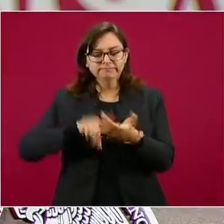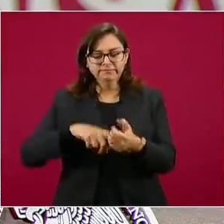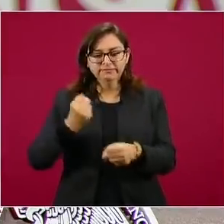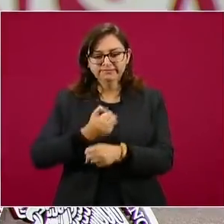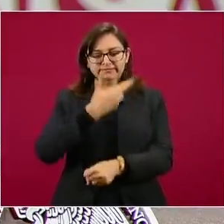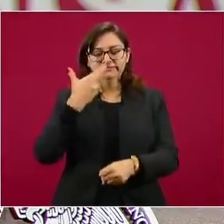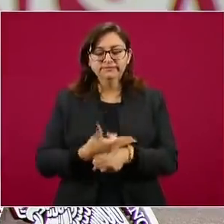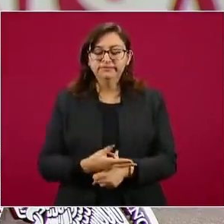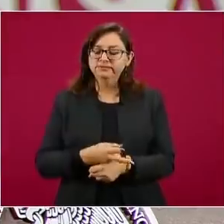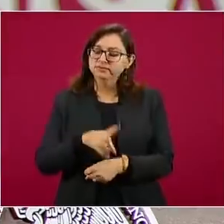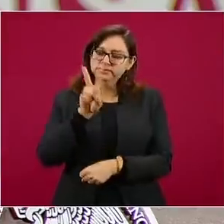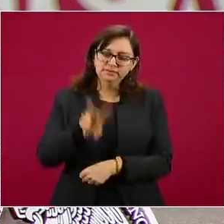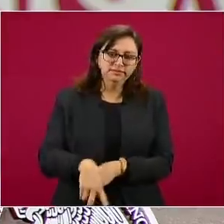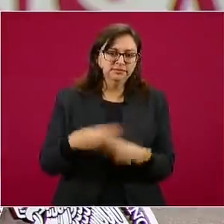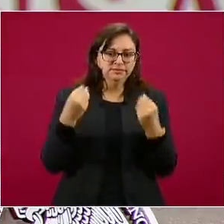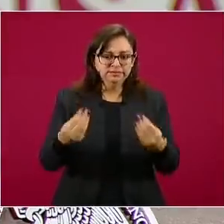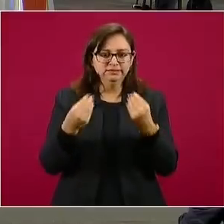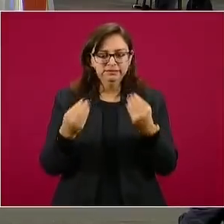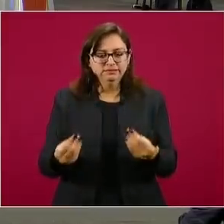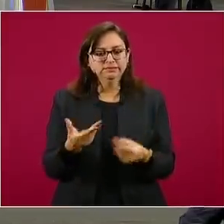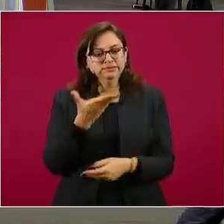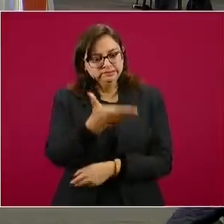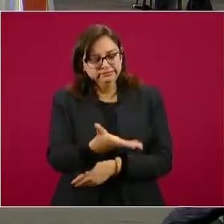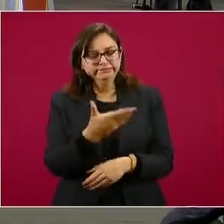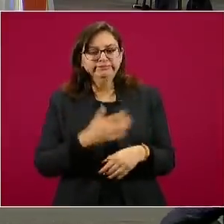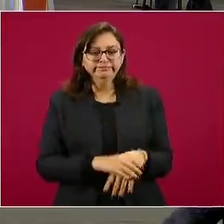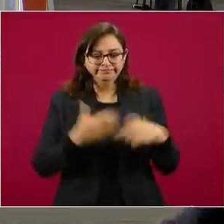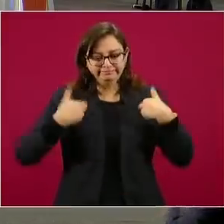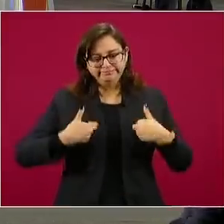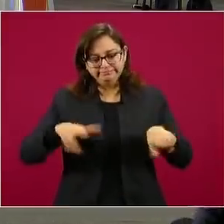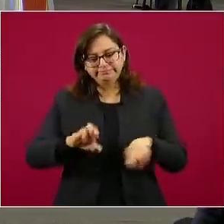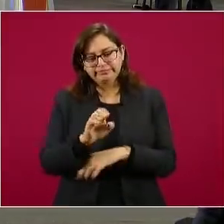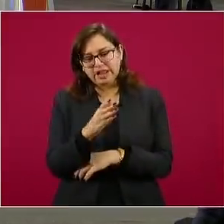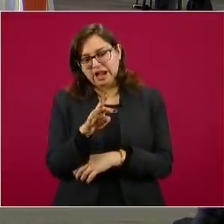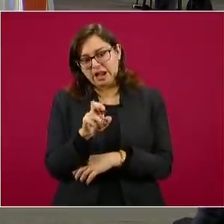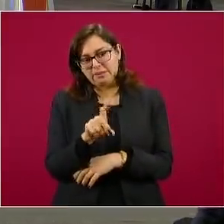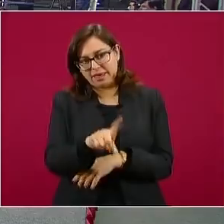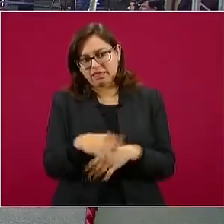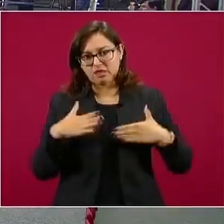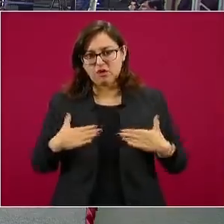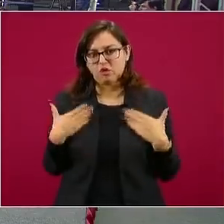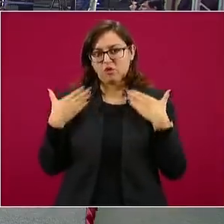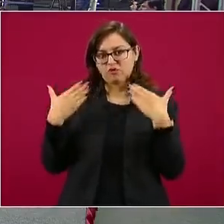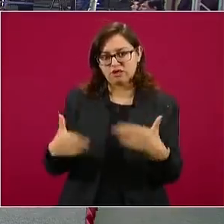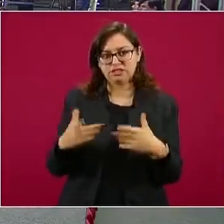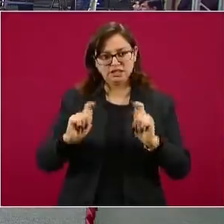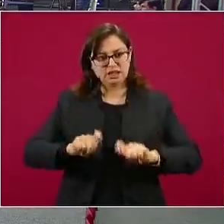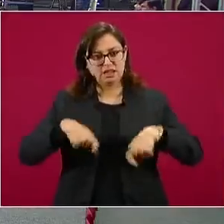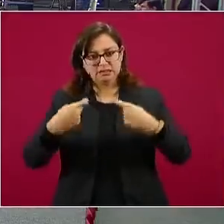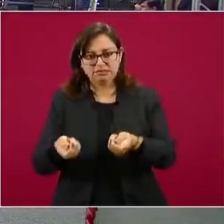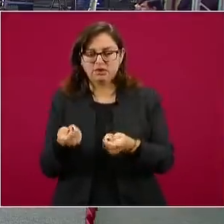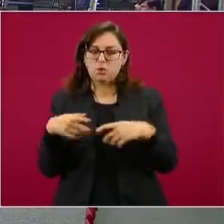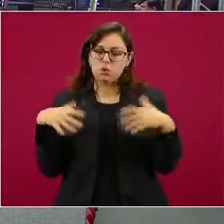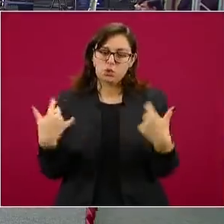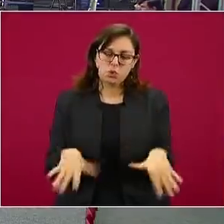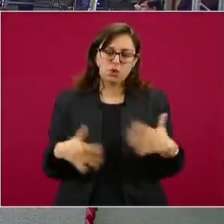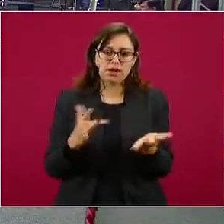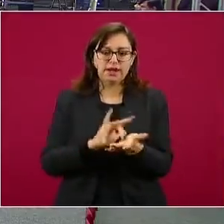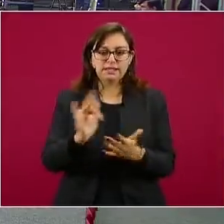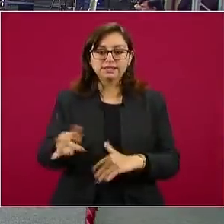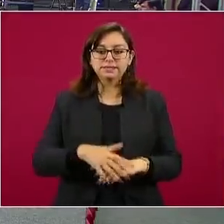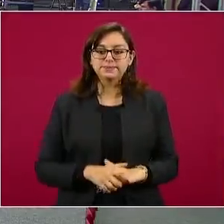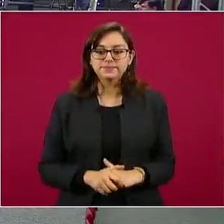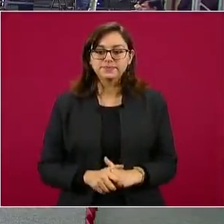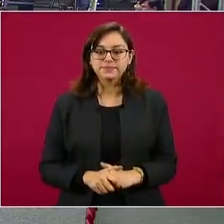y muy, muy especialmente, canciller Ebrard, a ti por depositar esta relevante tarea en nuestras manos. Gracias.